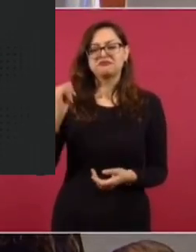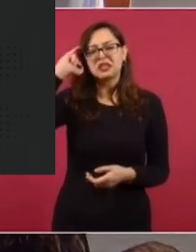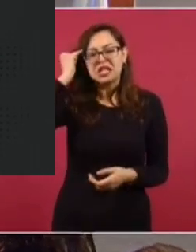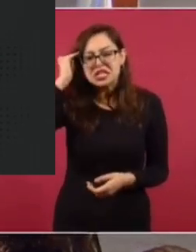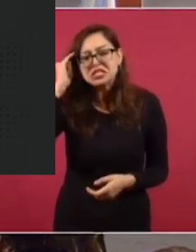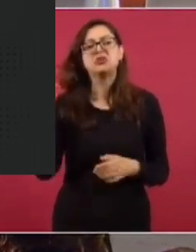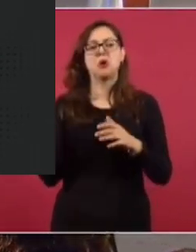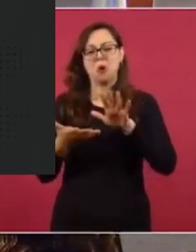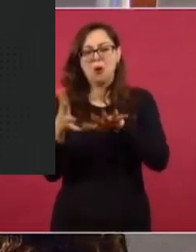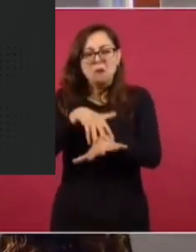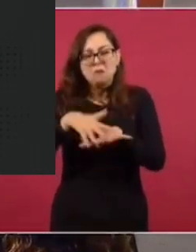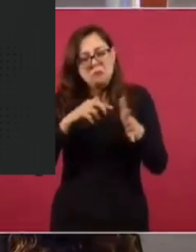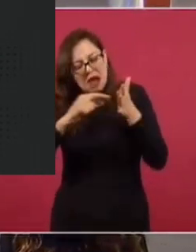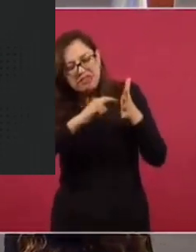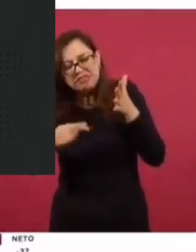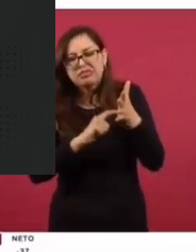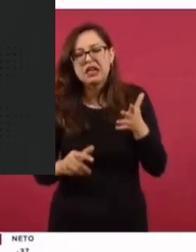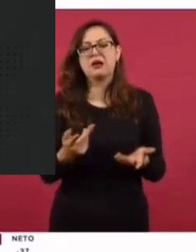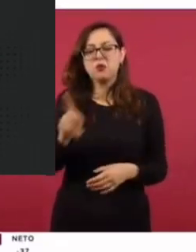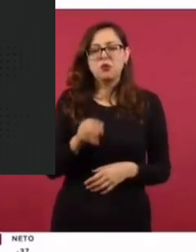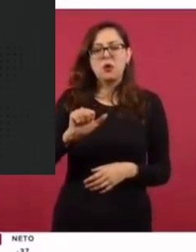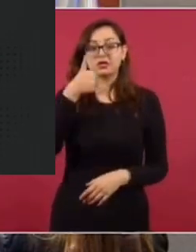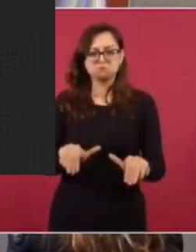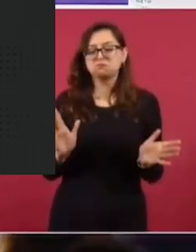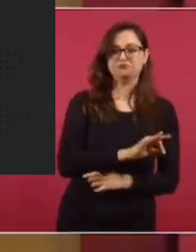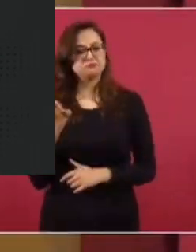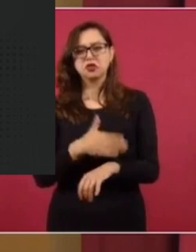Marcuspana, Patarajá. Segundo lugar.